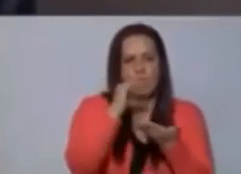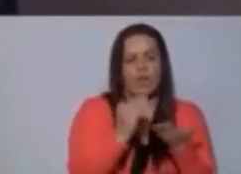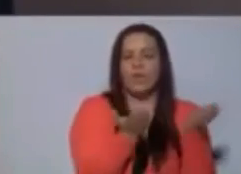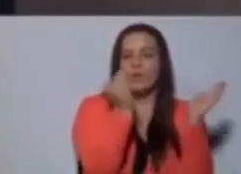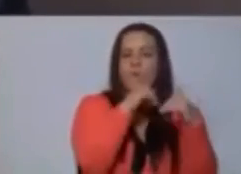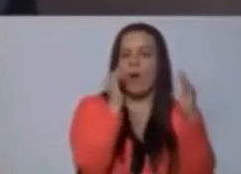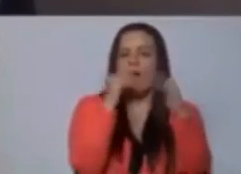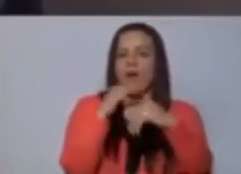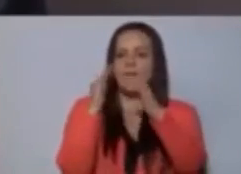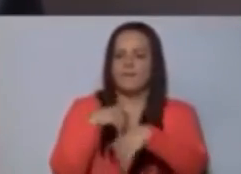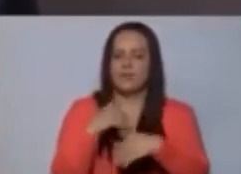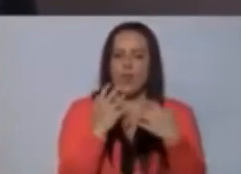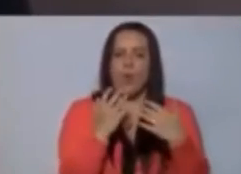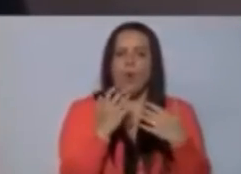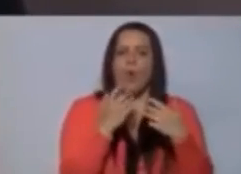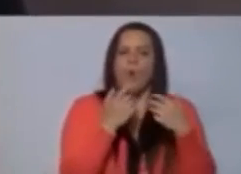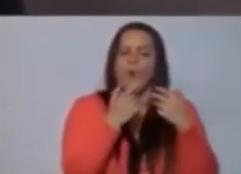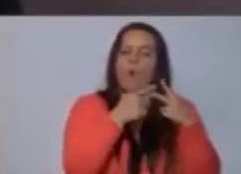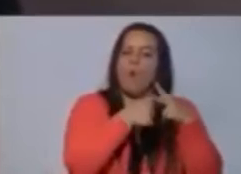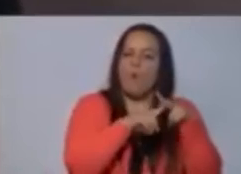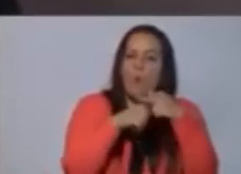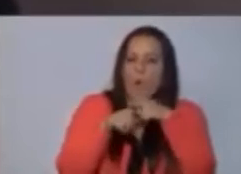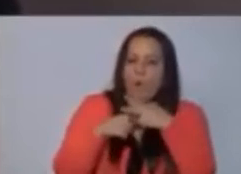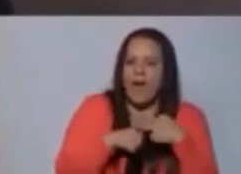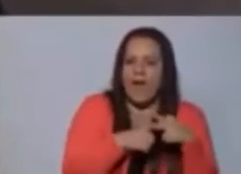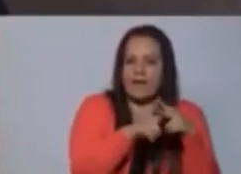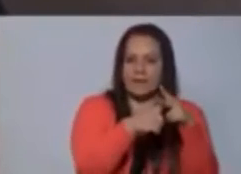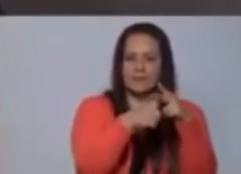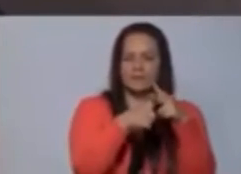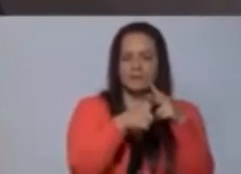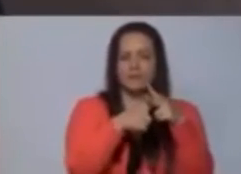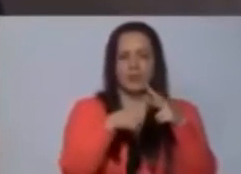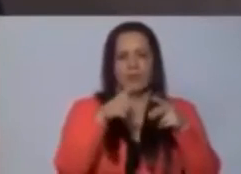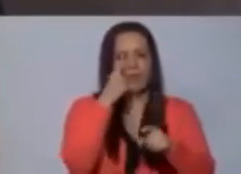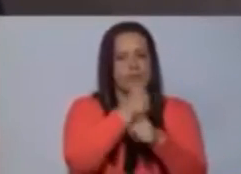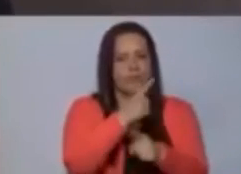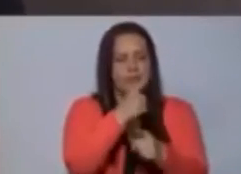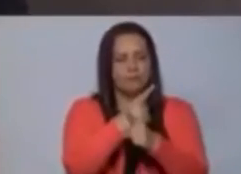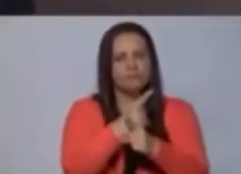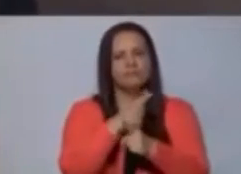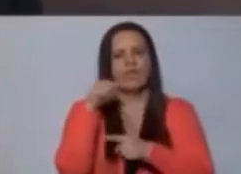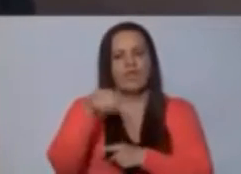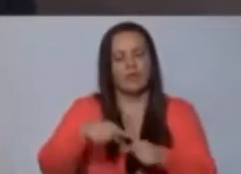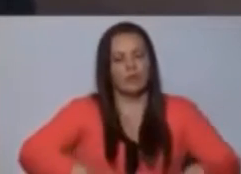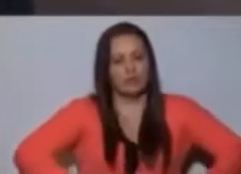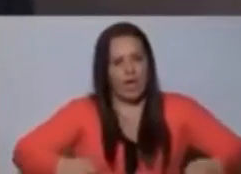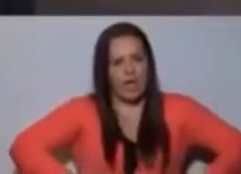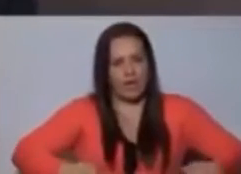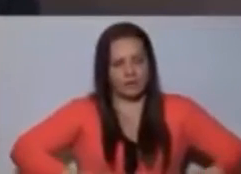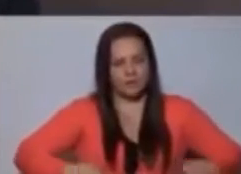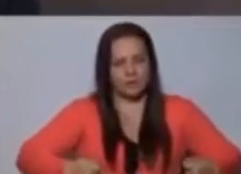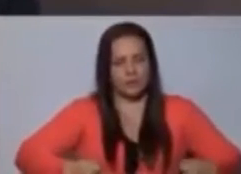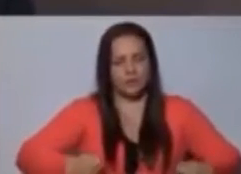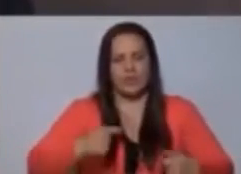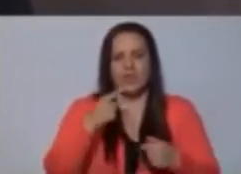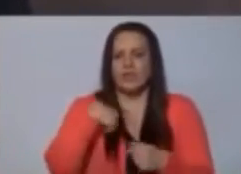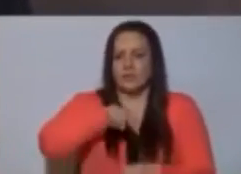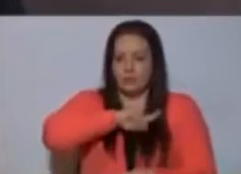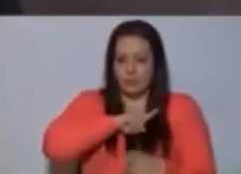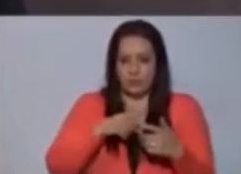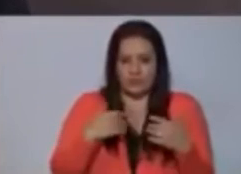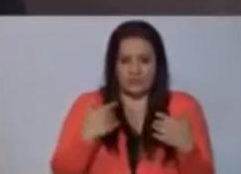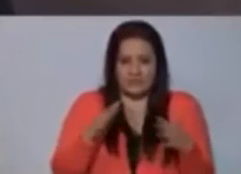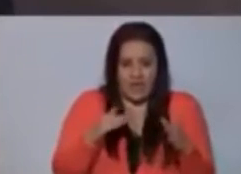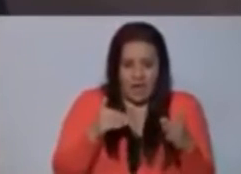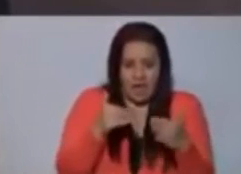habido un ajuste correspondiente en los gastos ordinarios. Y aquí nosotros estamos a punto